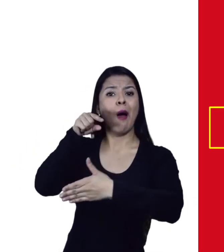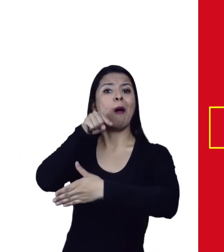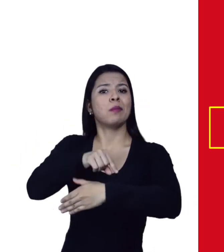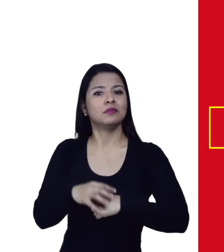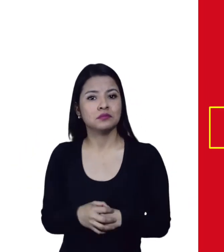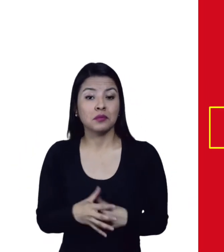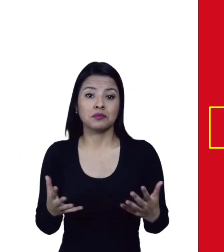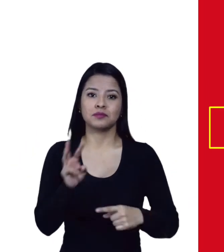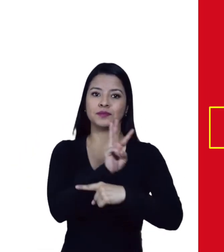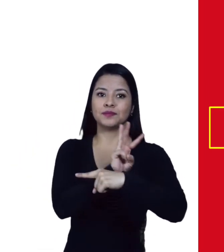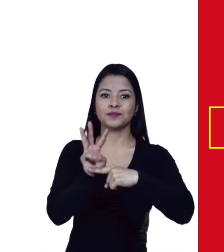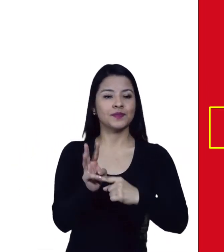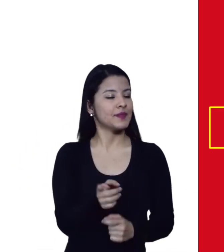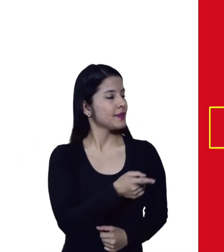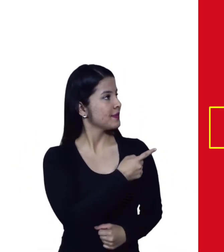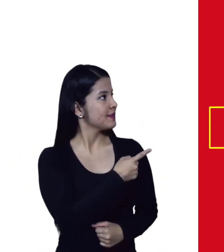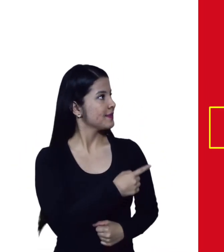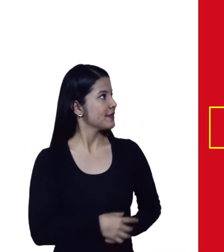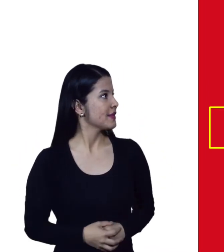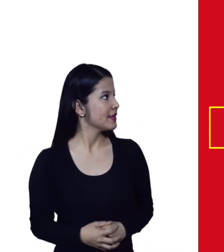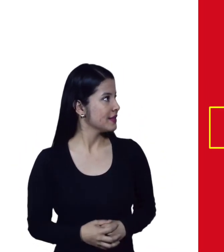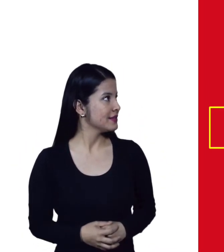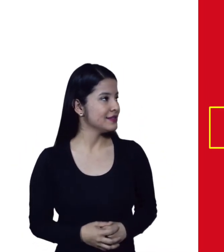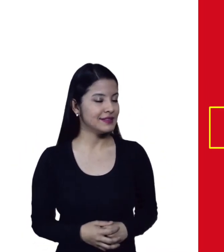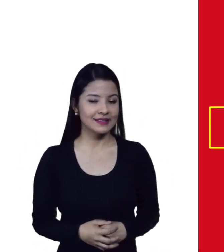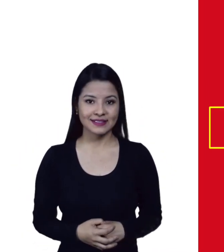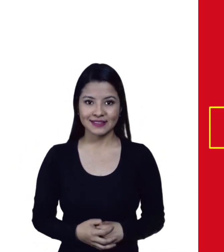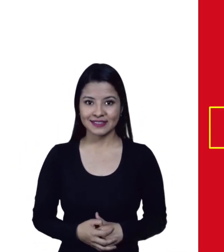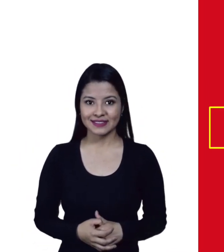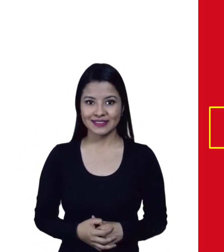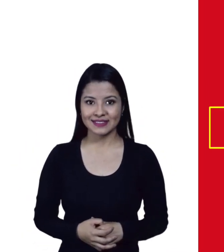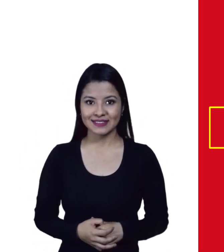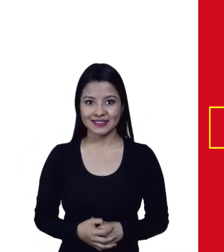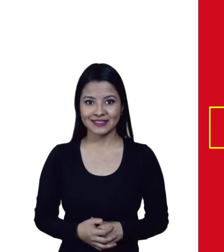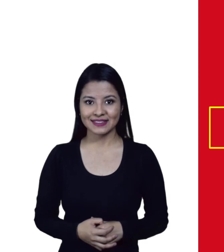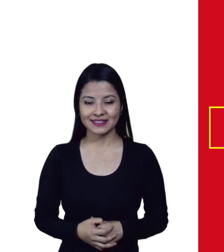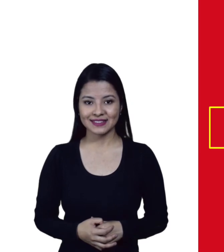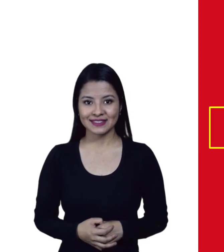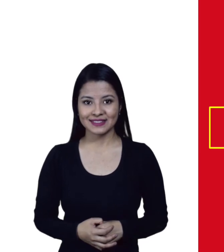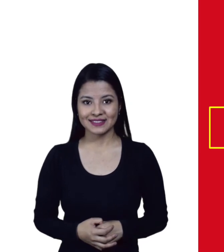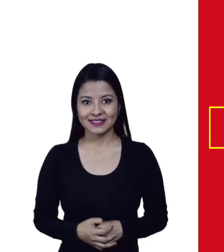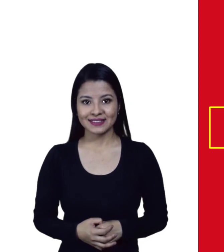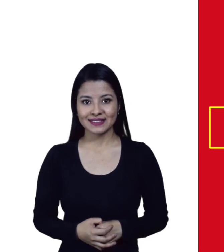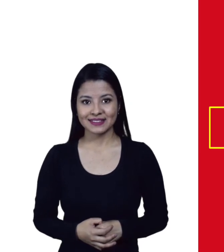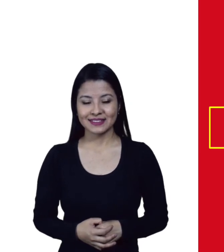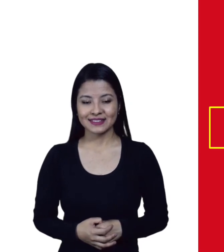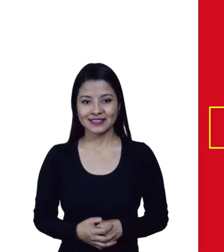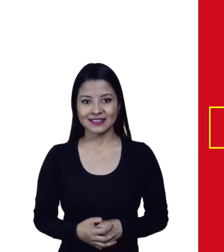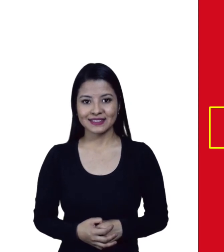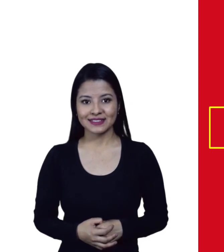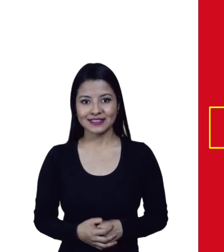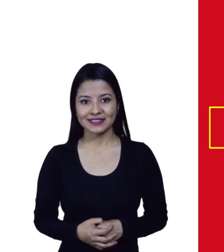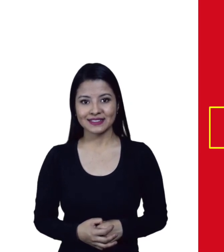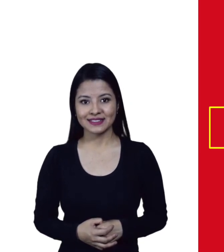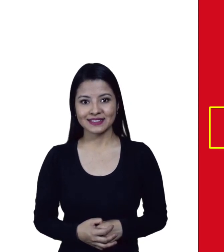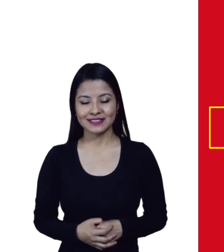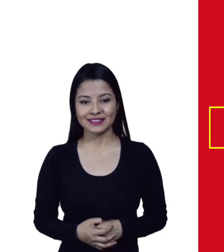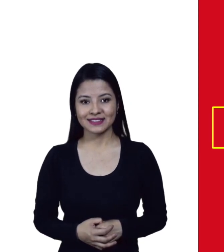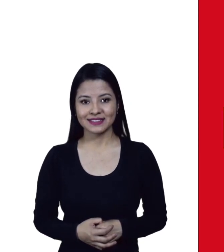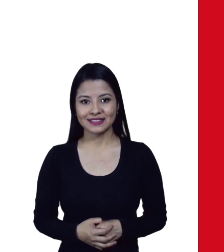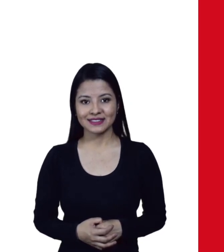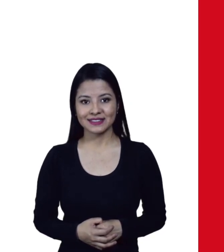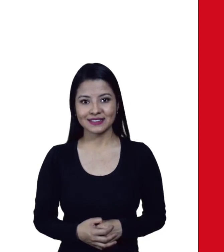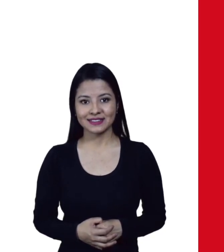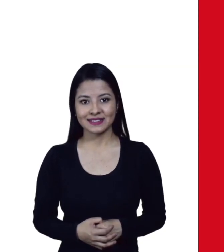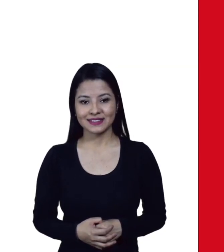página web www.urrosario.edu.co slash archivo guión histórico